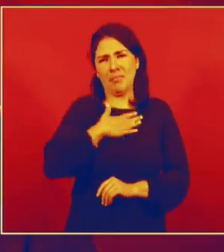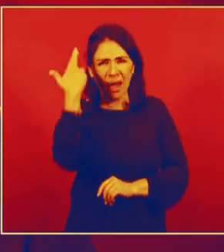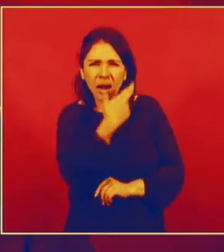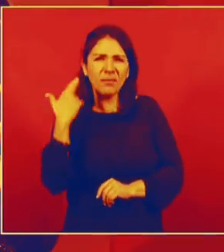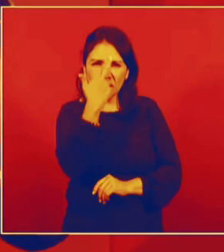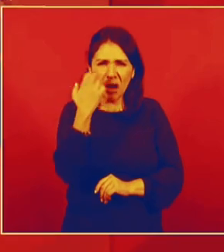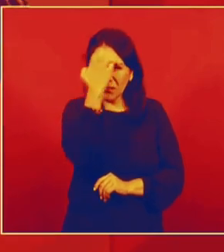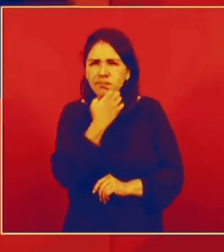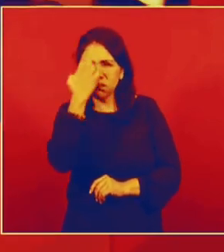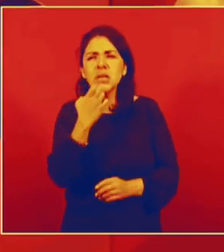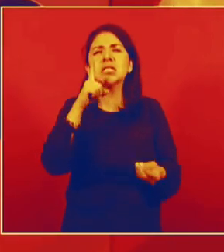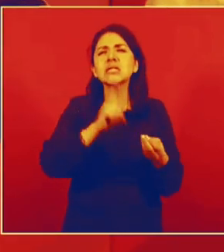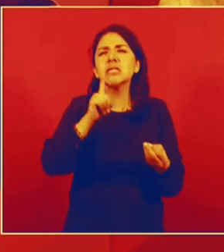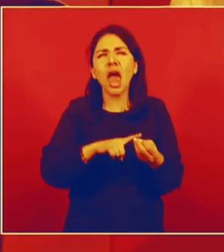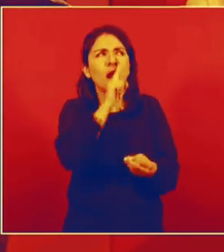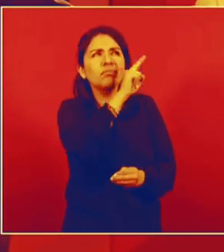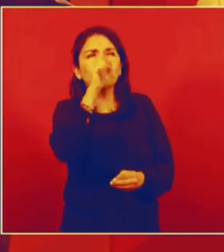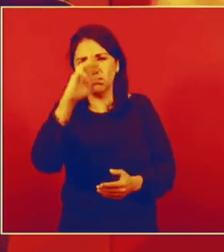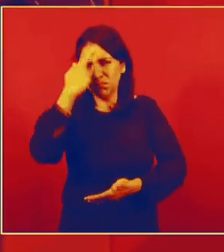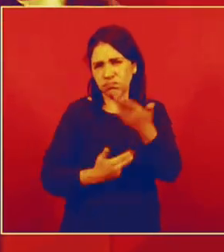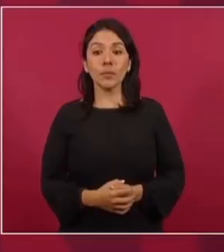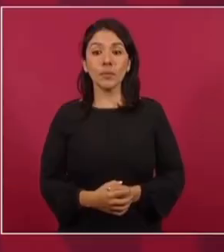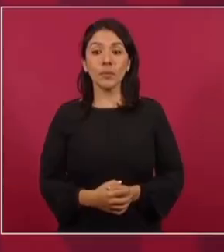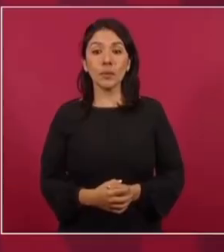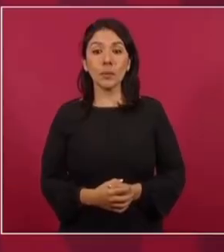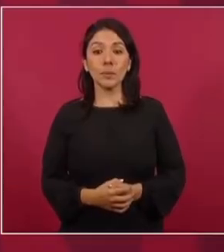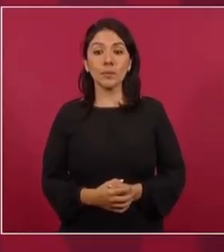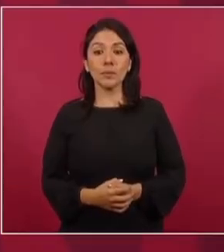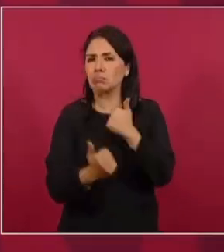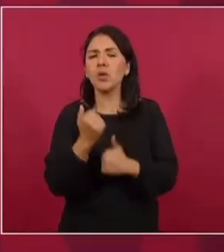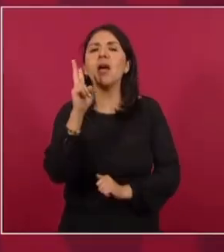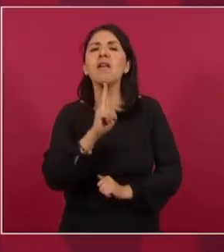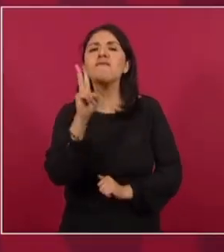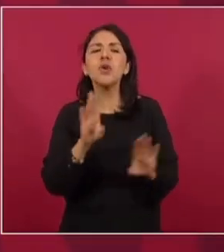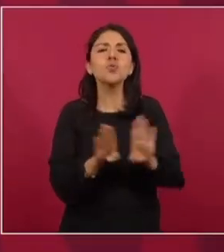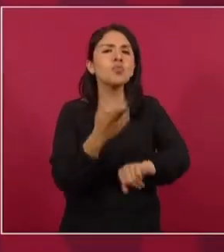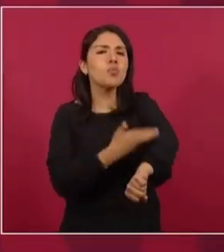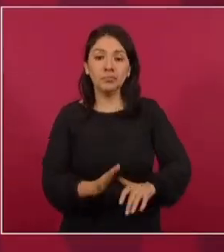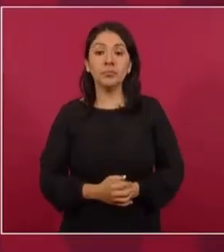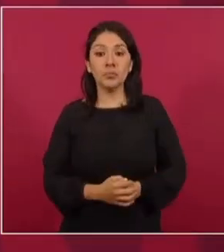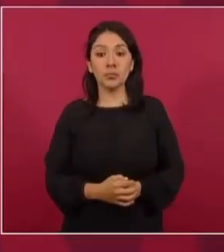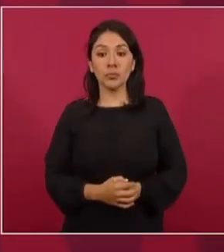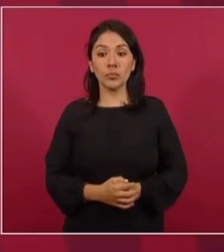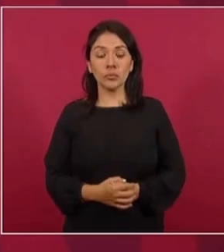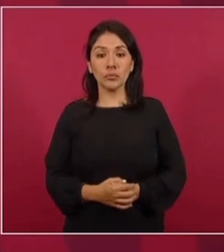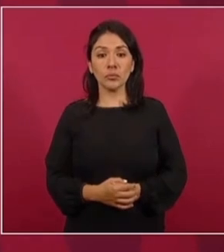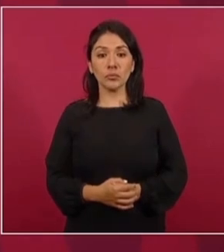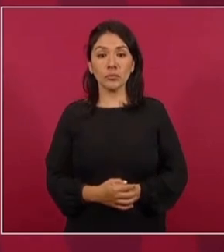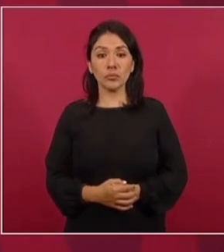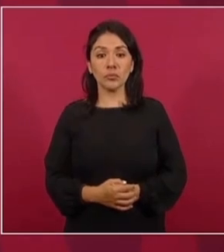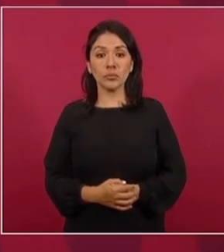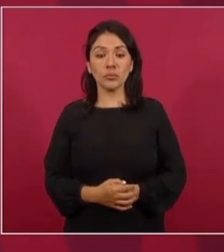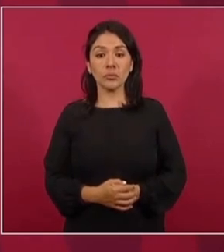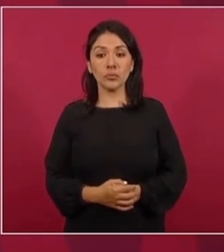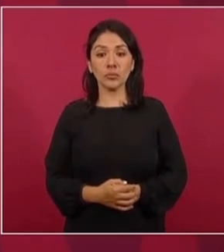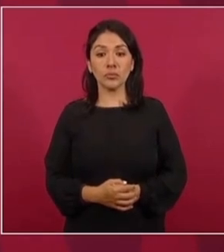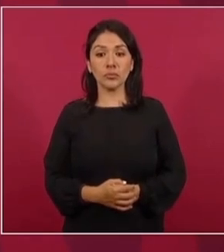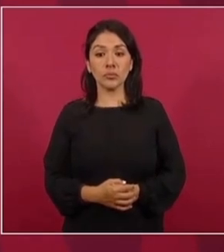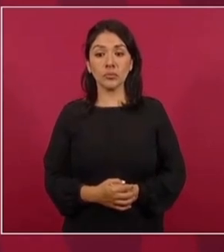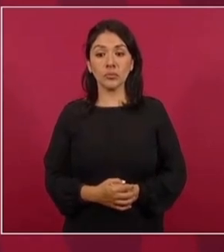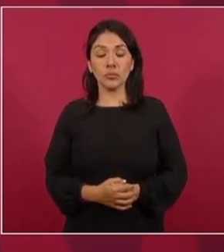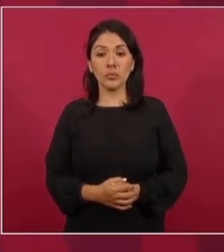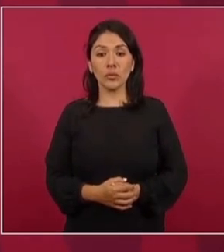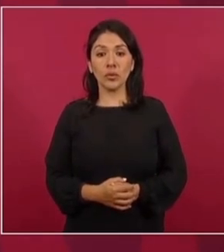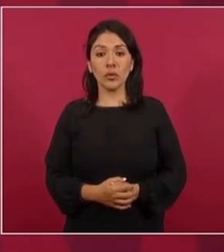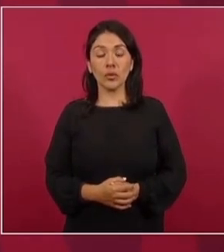de quiénes están en la ilegalidad completa. Vamos a buscar un proceso de transición donde desde luego no